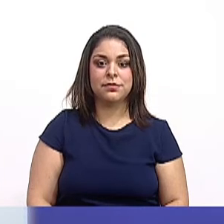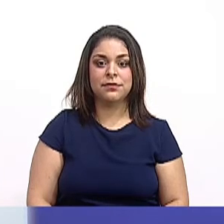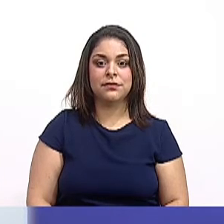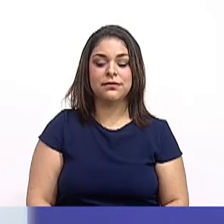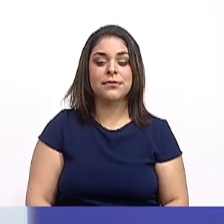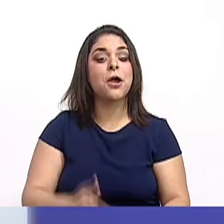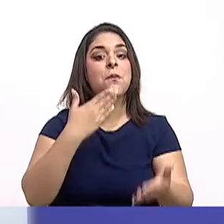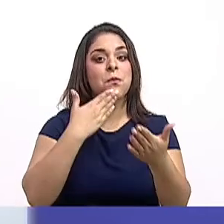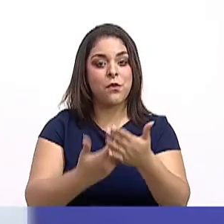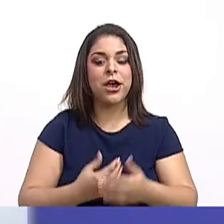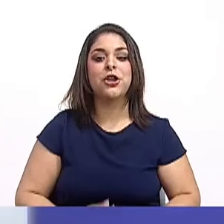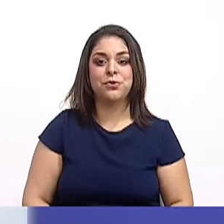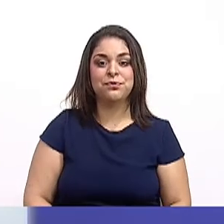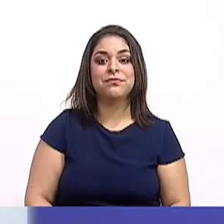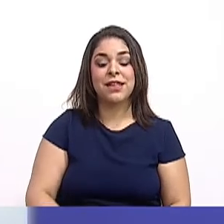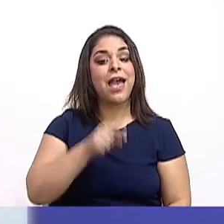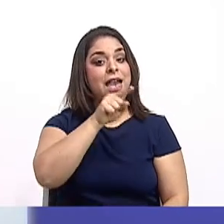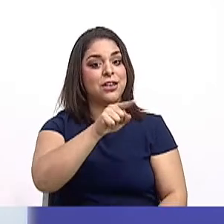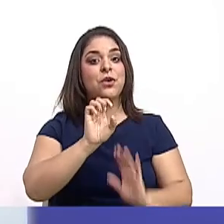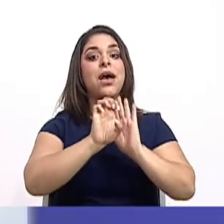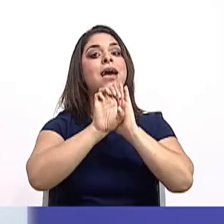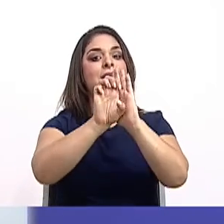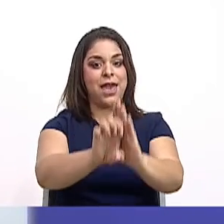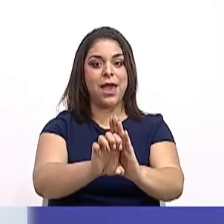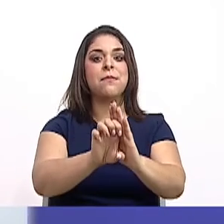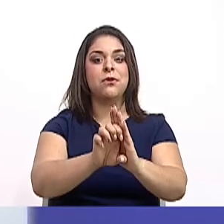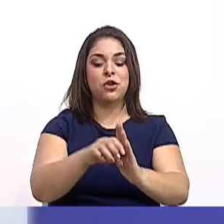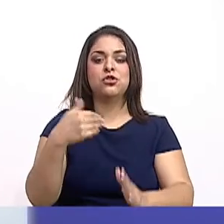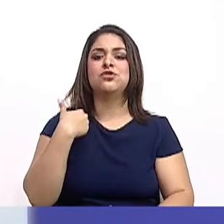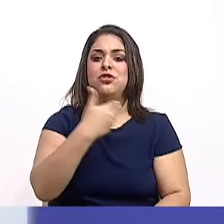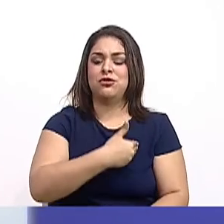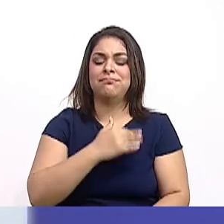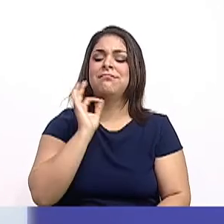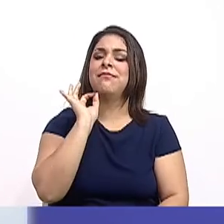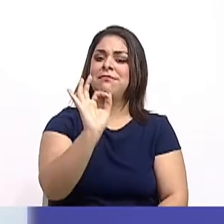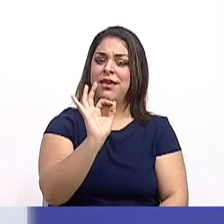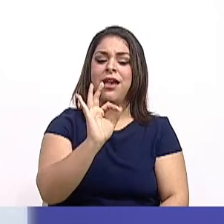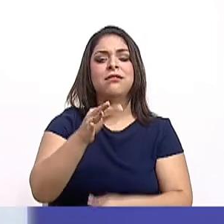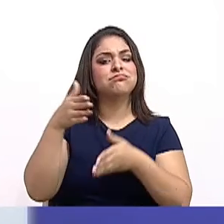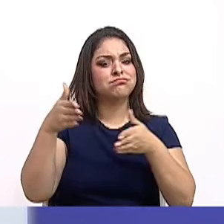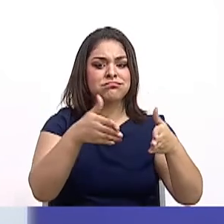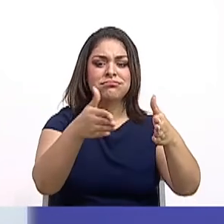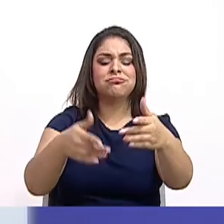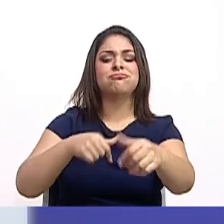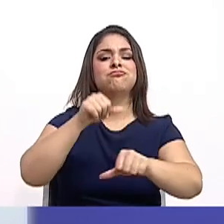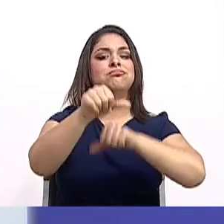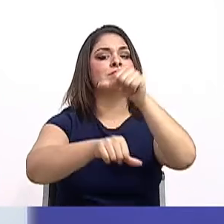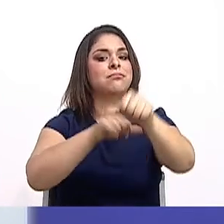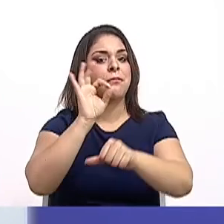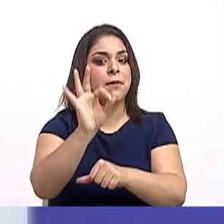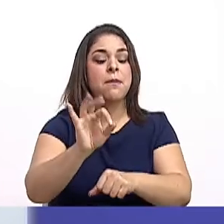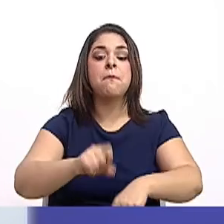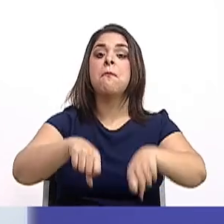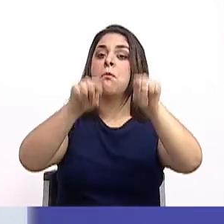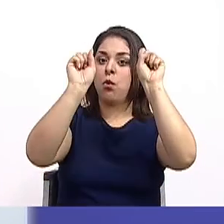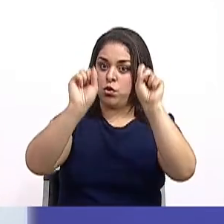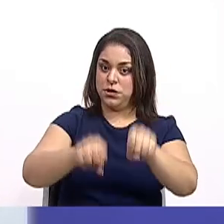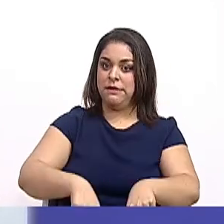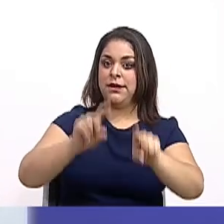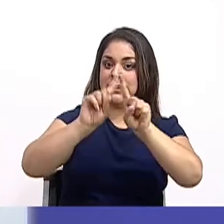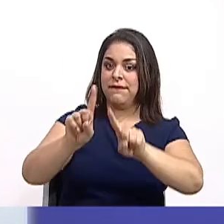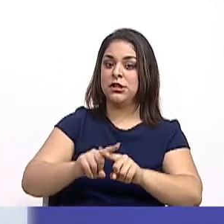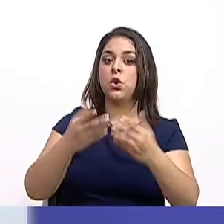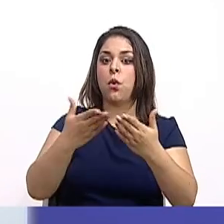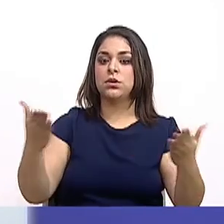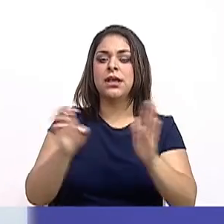Bueno, este es un ejemplo de que vamos en buen camino y que sí es posible varias cosas. Que nosotros como